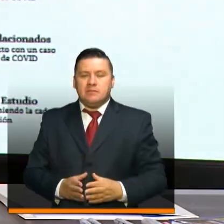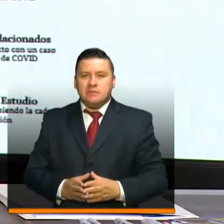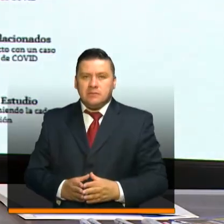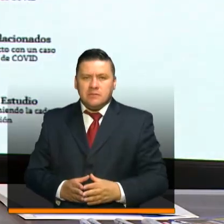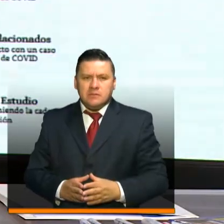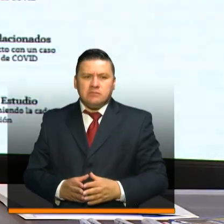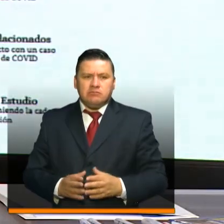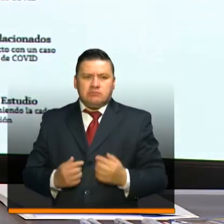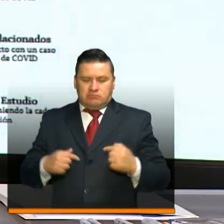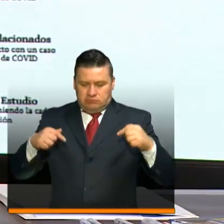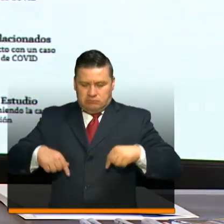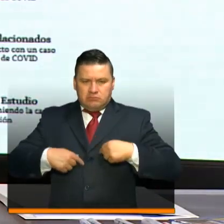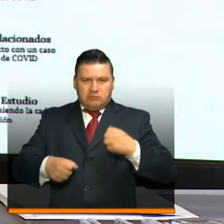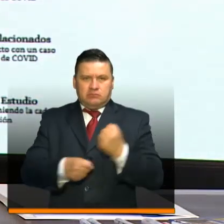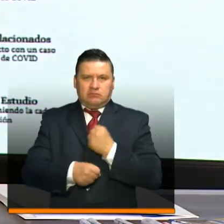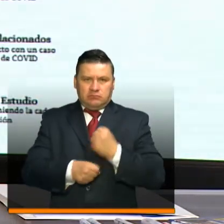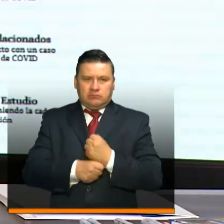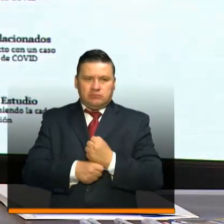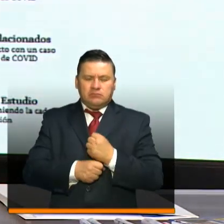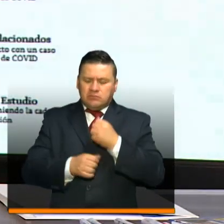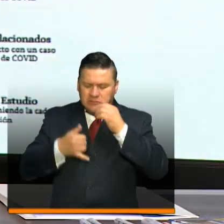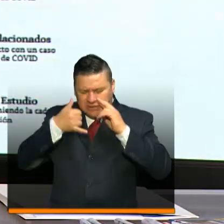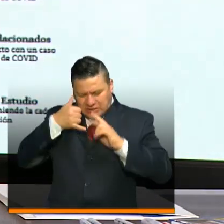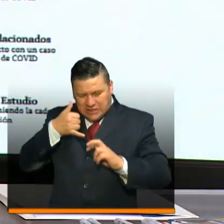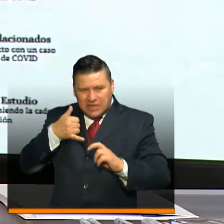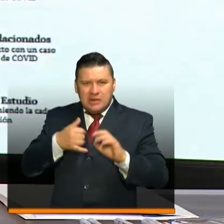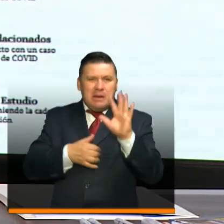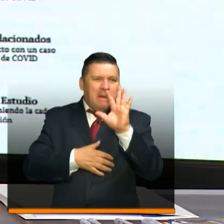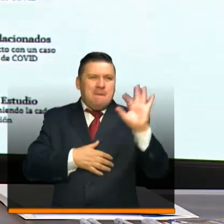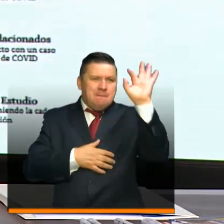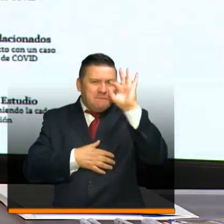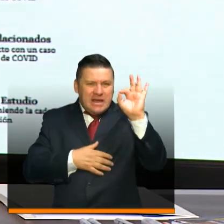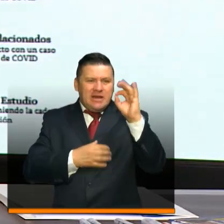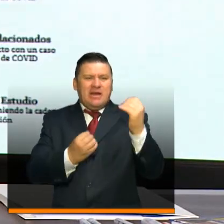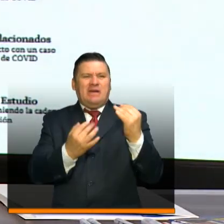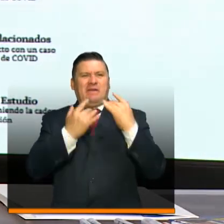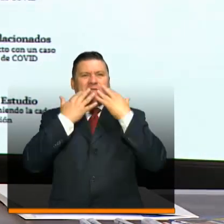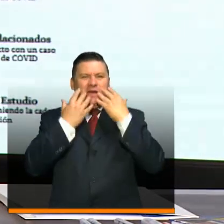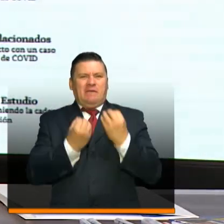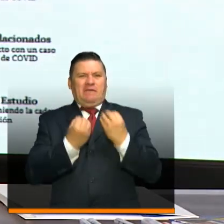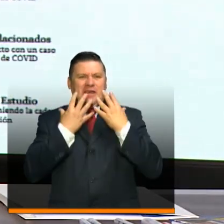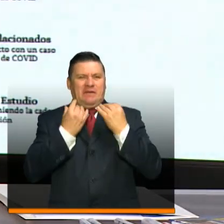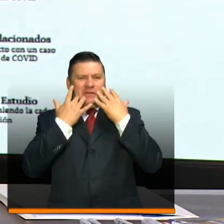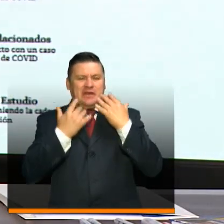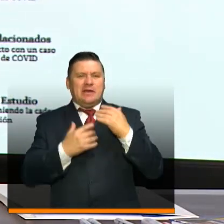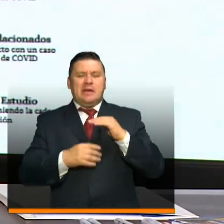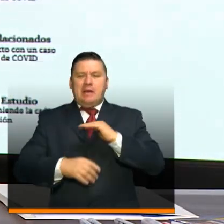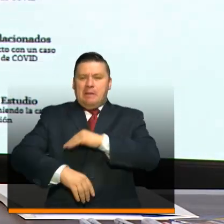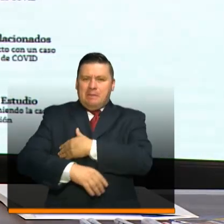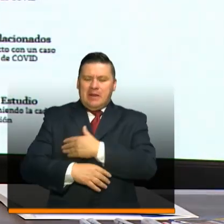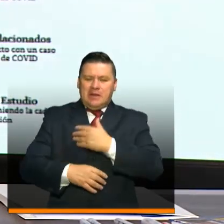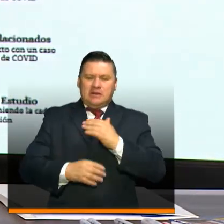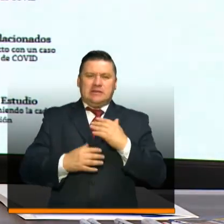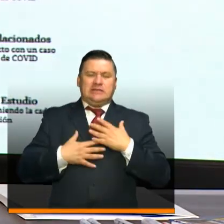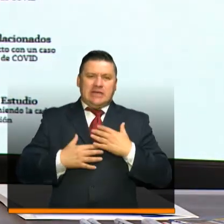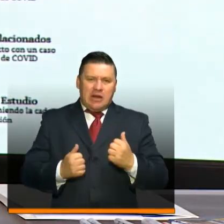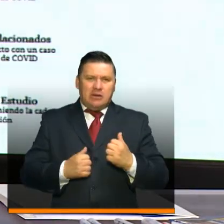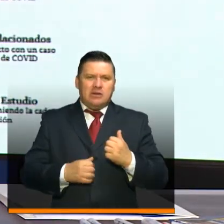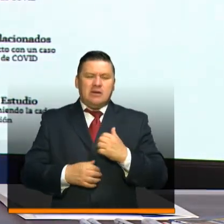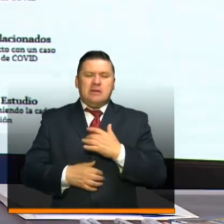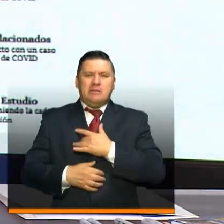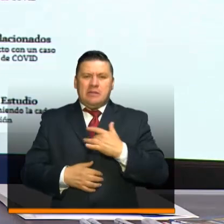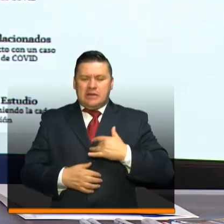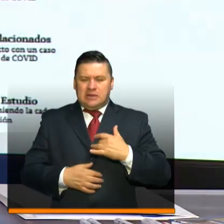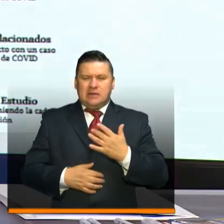Aquí estamos trabajando con los científicos, epidemiólogos, infectólogos, con el equipo del Ministerio de Salud, del Instituto Nacional de